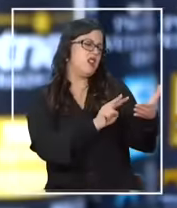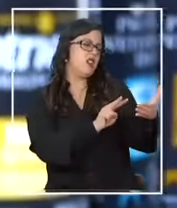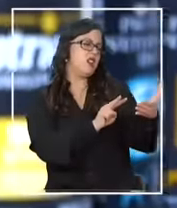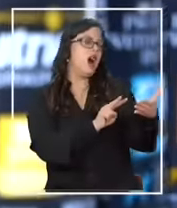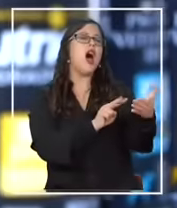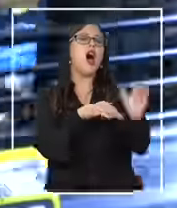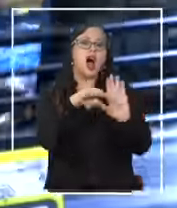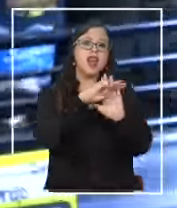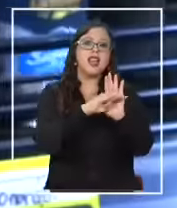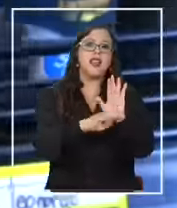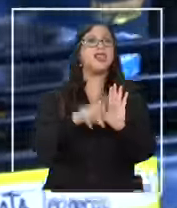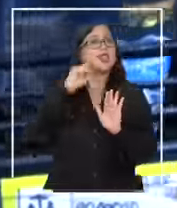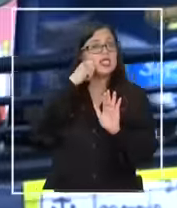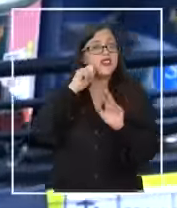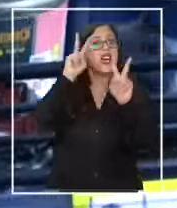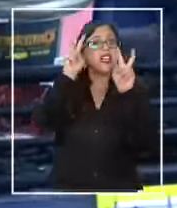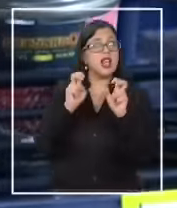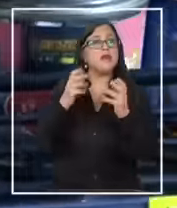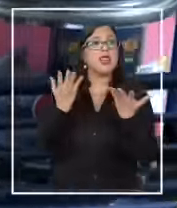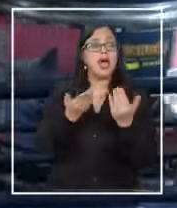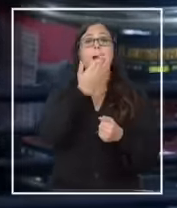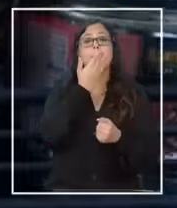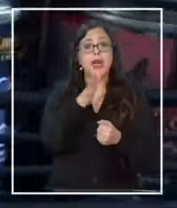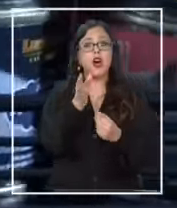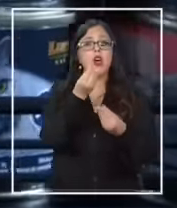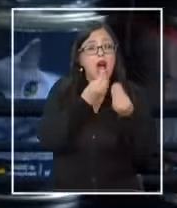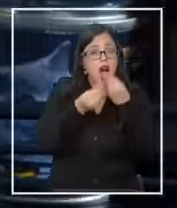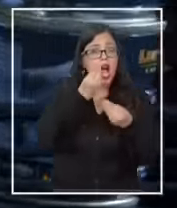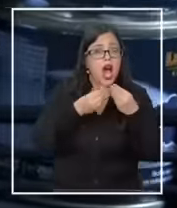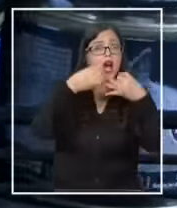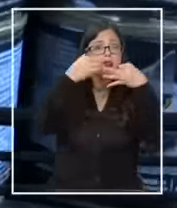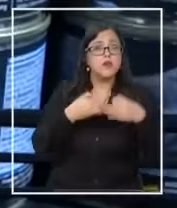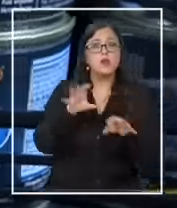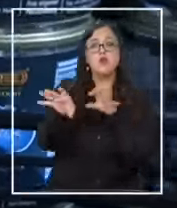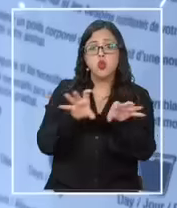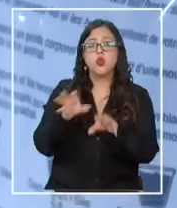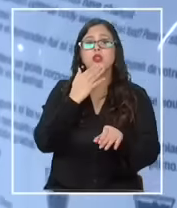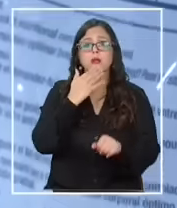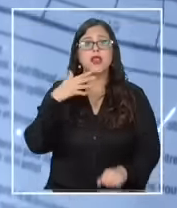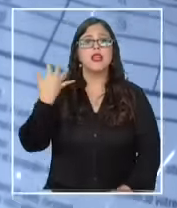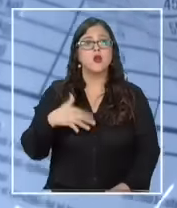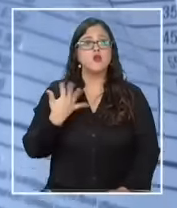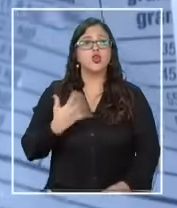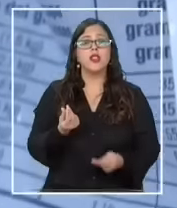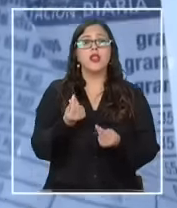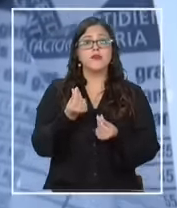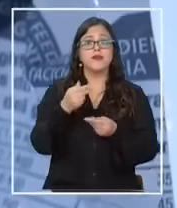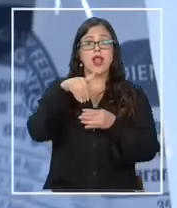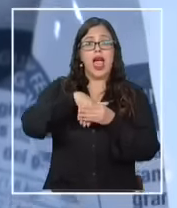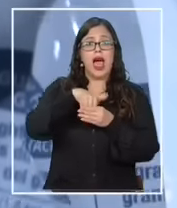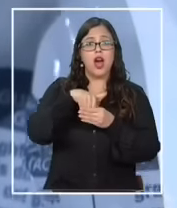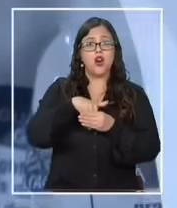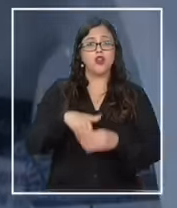esto puede traducirse en el consumo de un mejor producto e incluso generar un importante ahorro